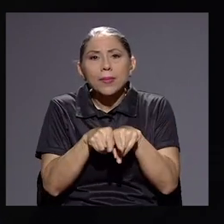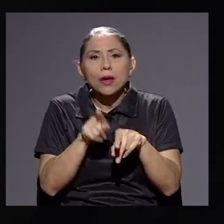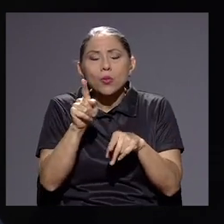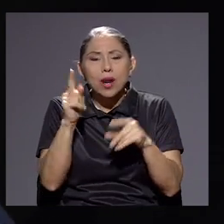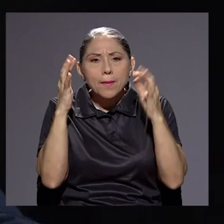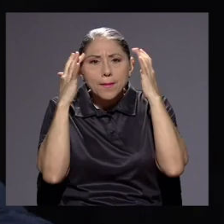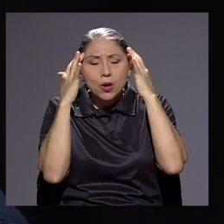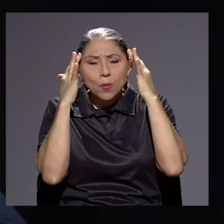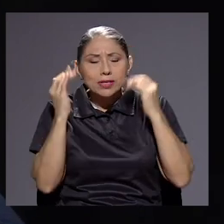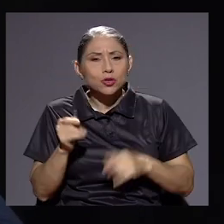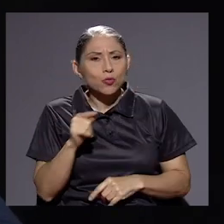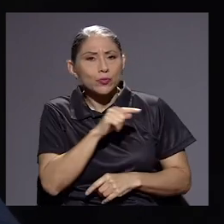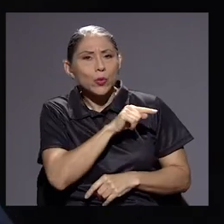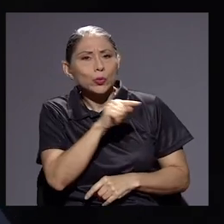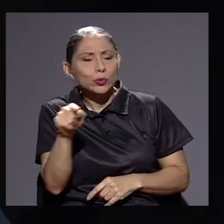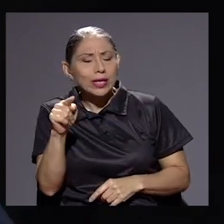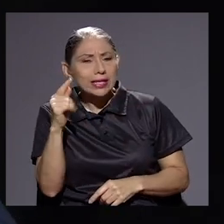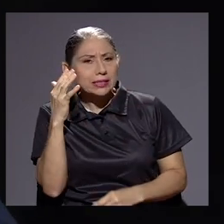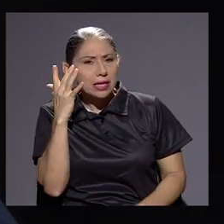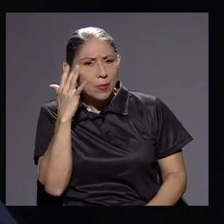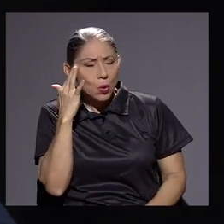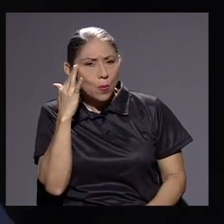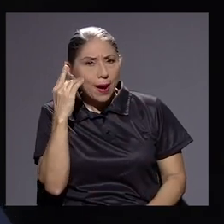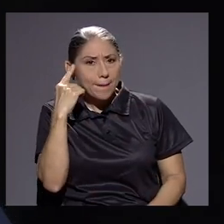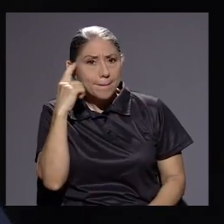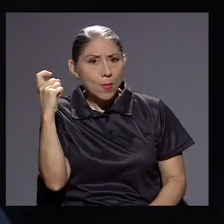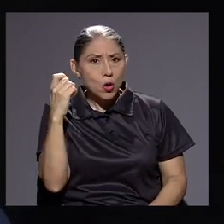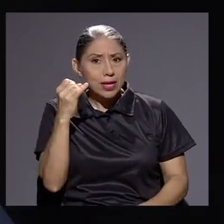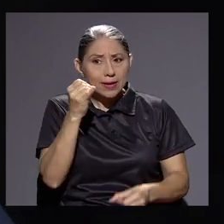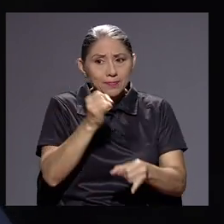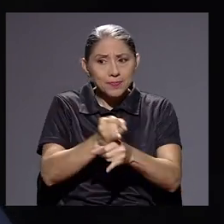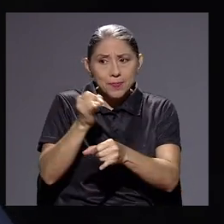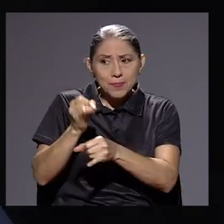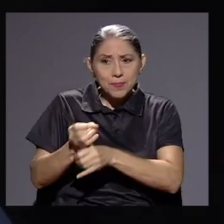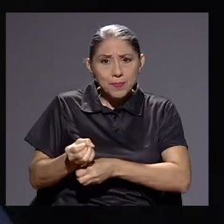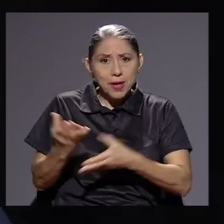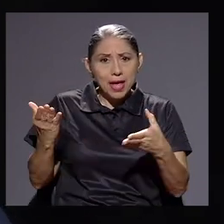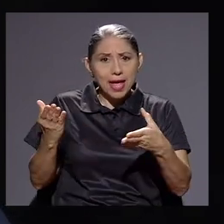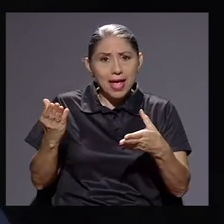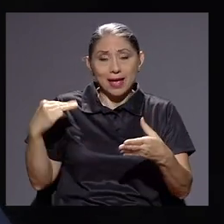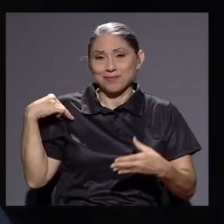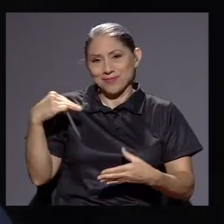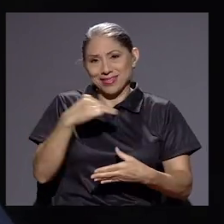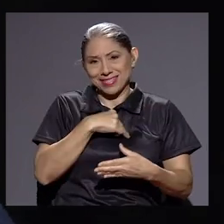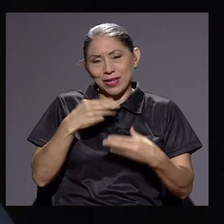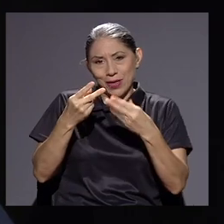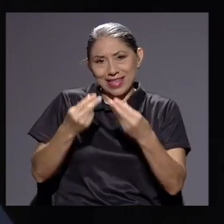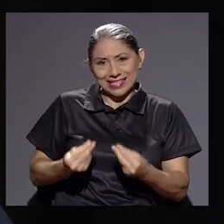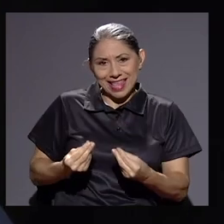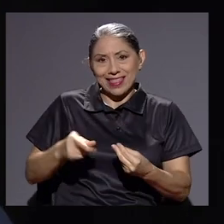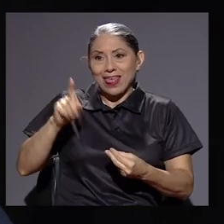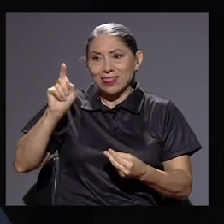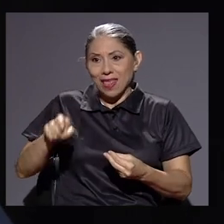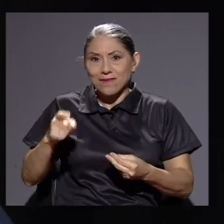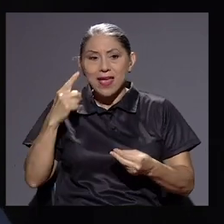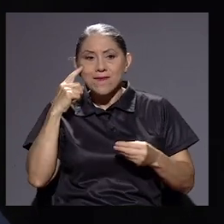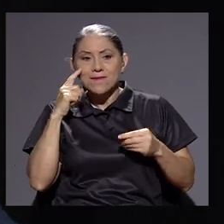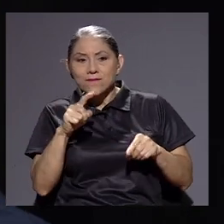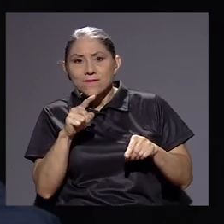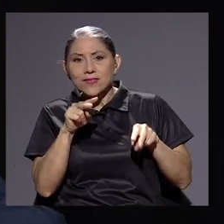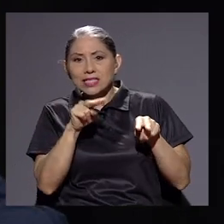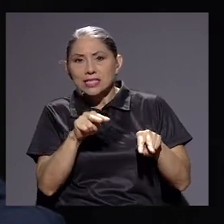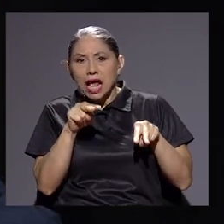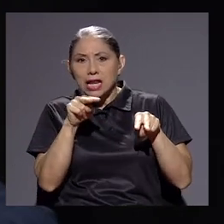que ustedes se preocupan porque el Estado, Hacienda específicamente que le toca, tenga que fiscalizar, pero también